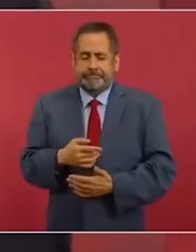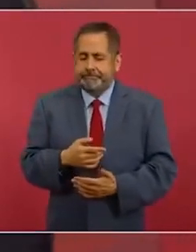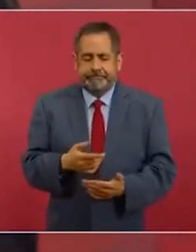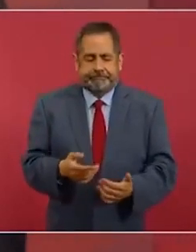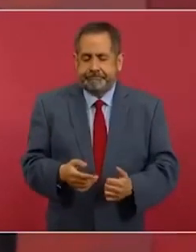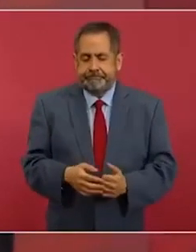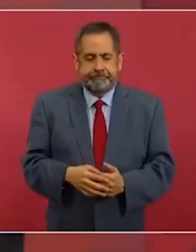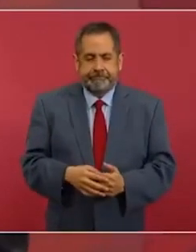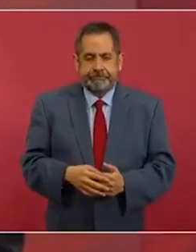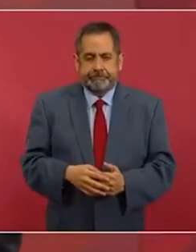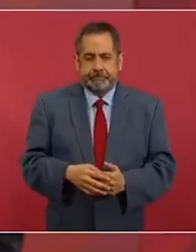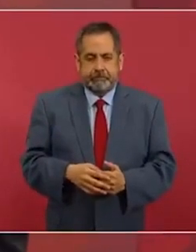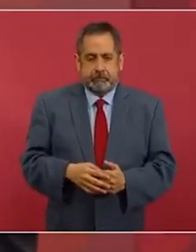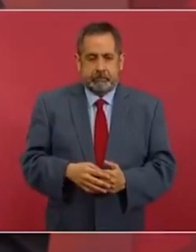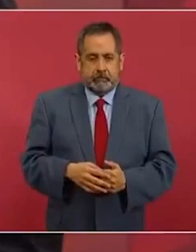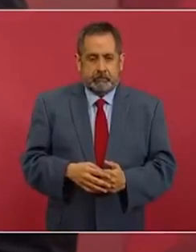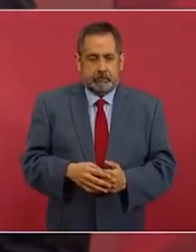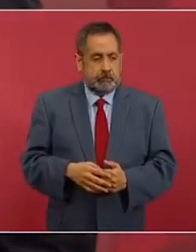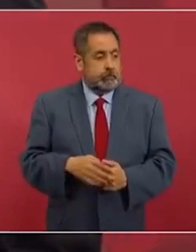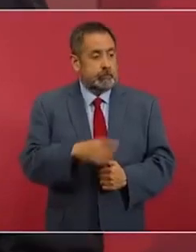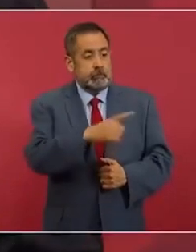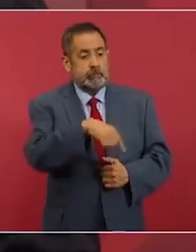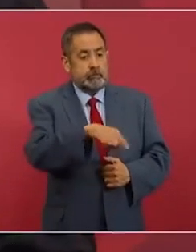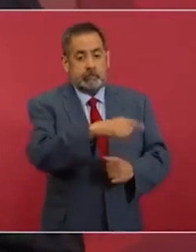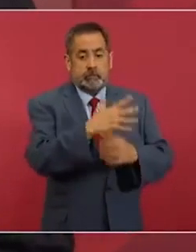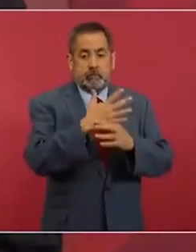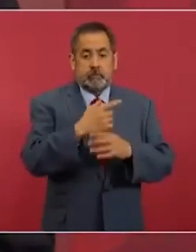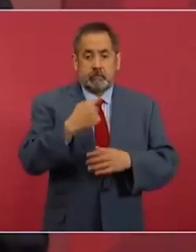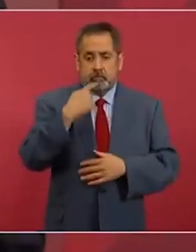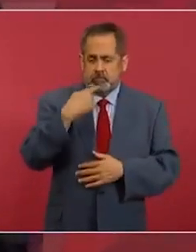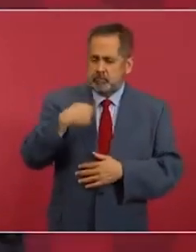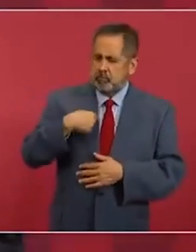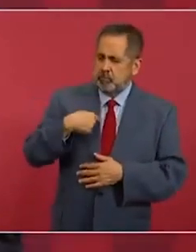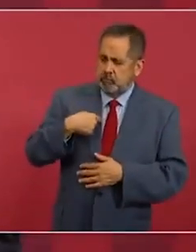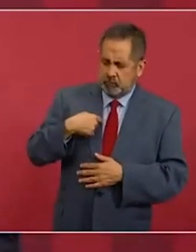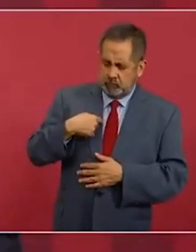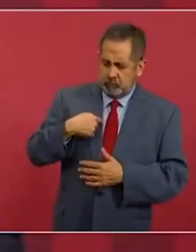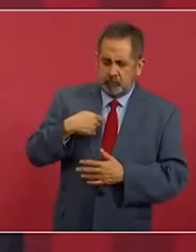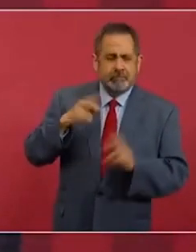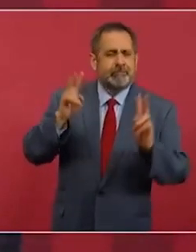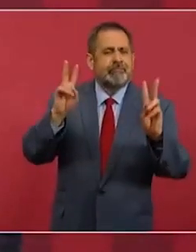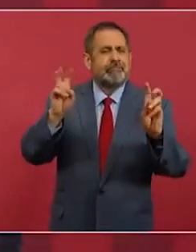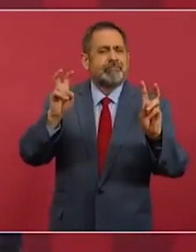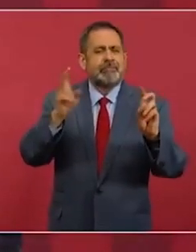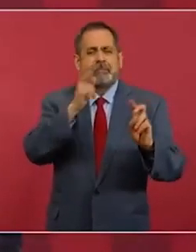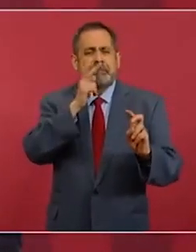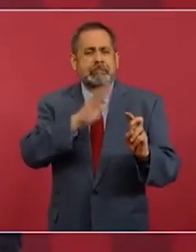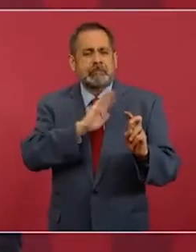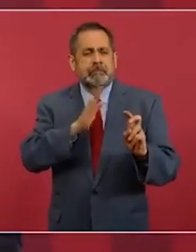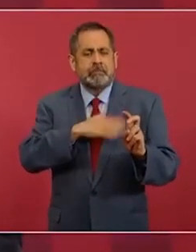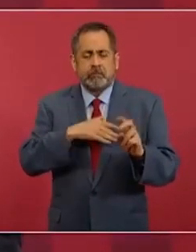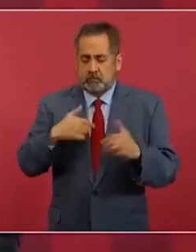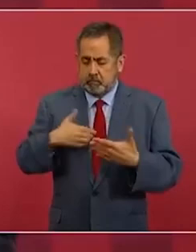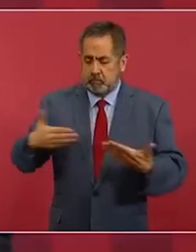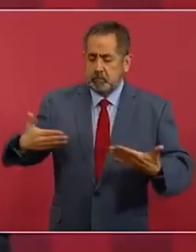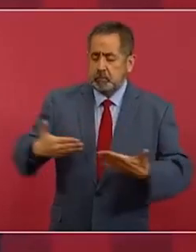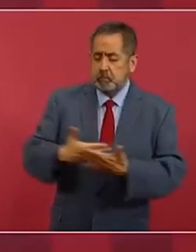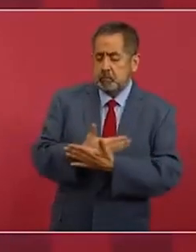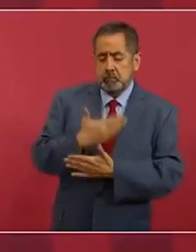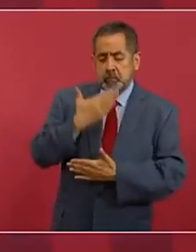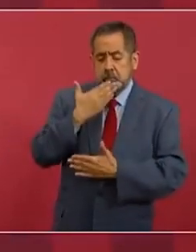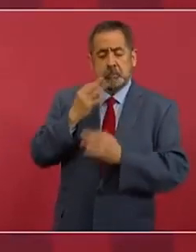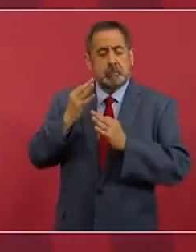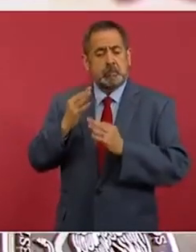se llegan a autonombrar bien nacidos, y se creen de